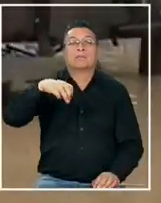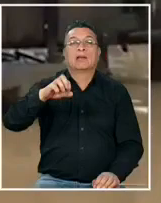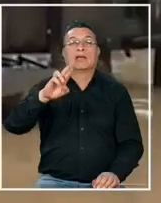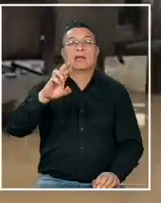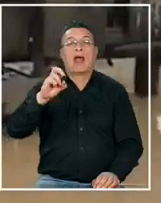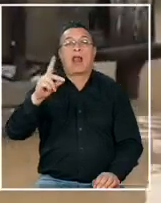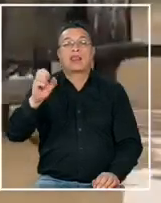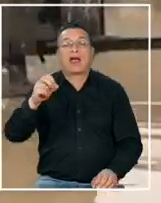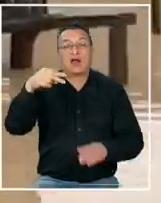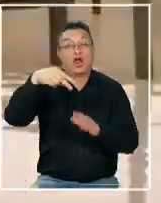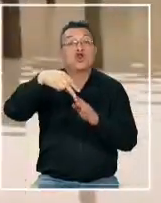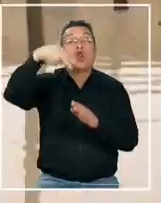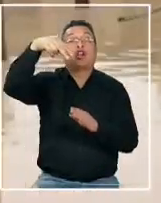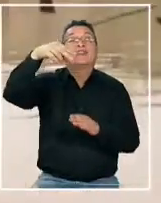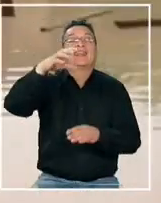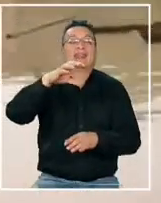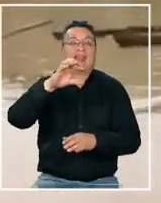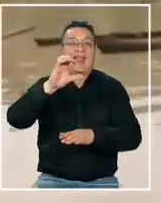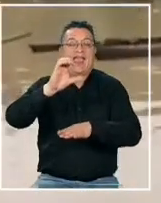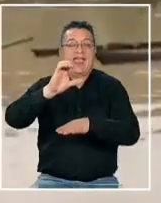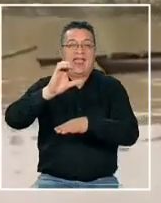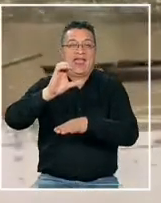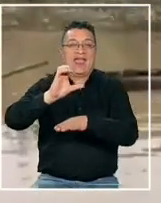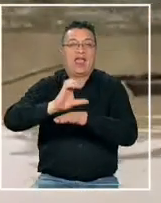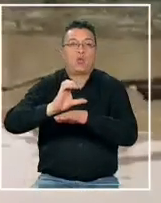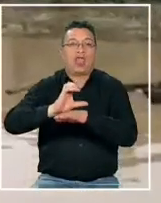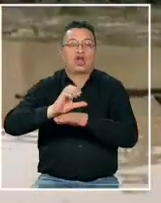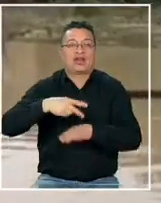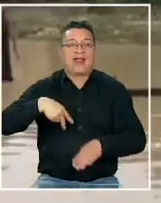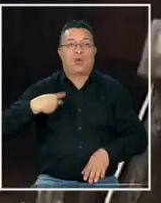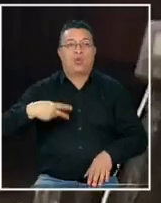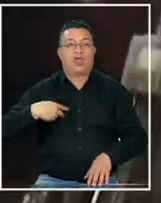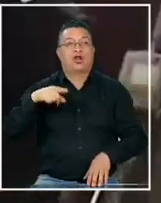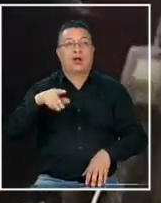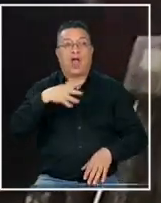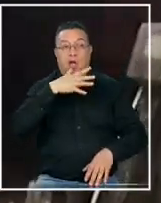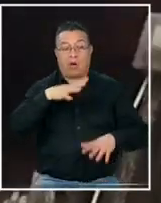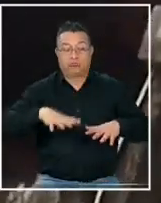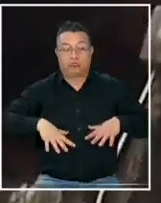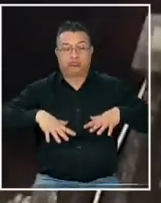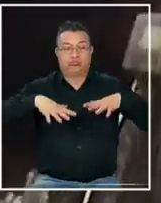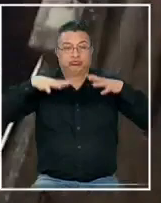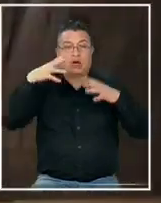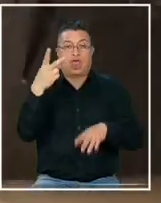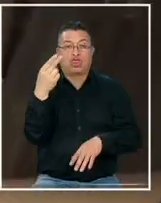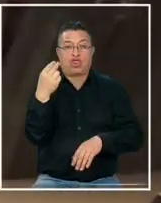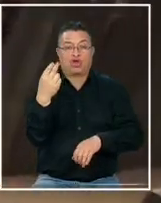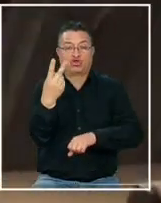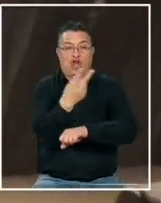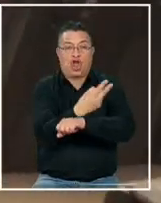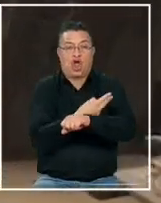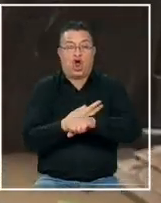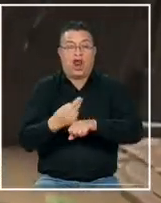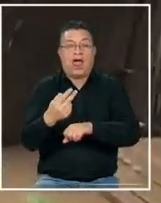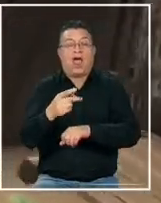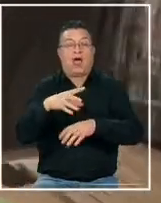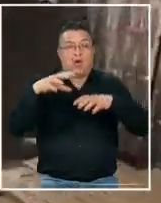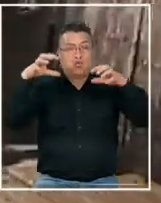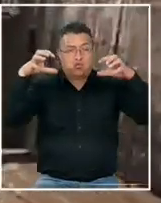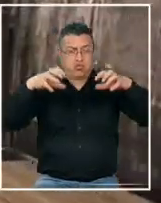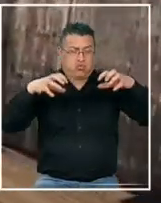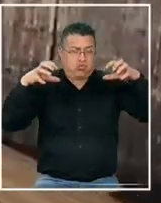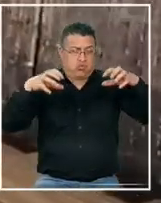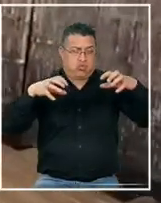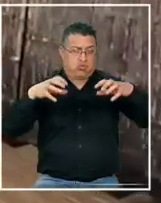esto en la frontera norte de Ecuador que quedó ahí cubierta por agua después de 12 horas de lluvia que continuó sin